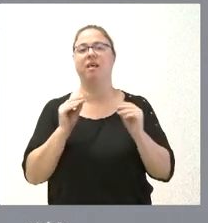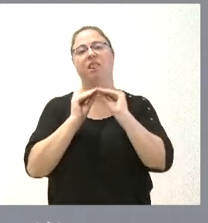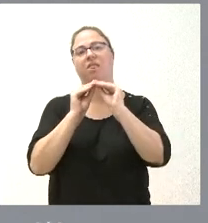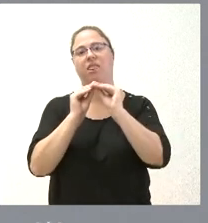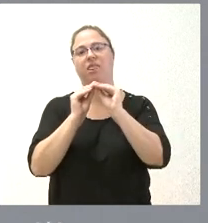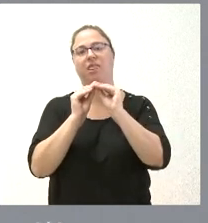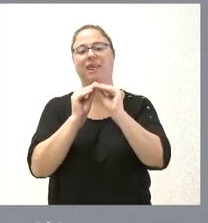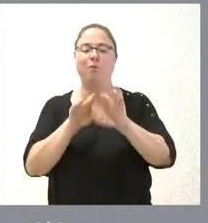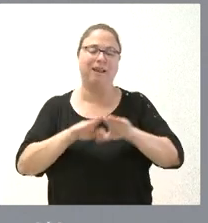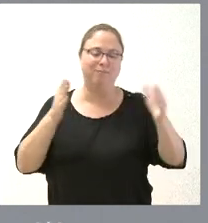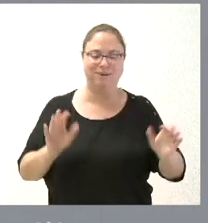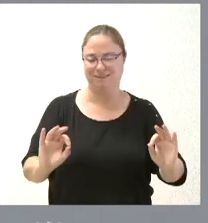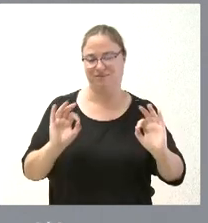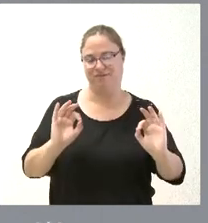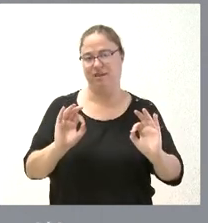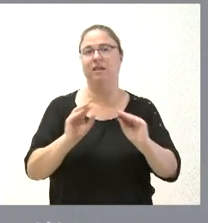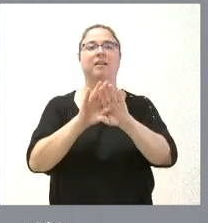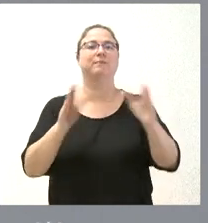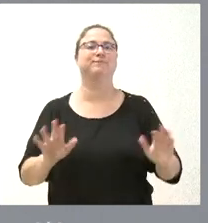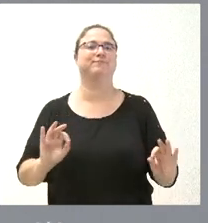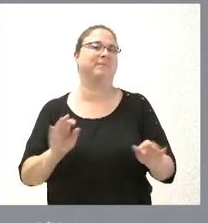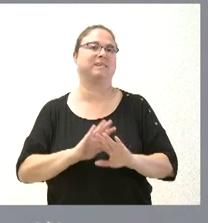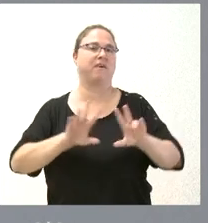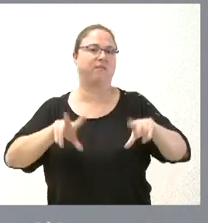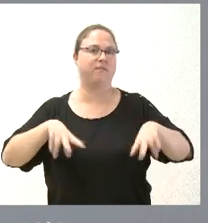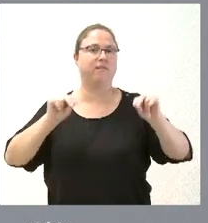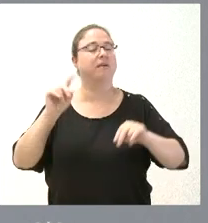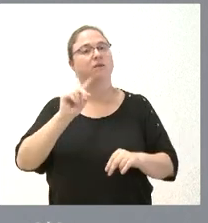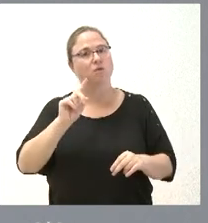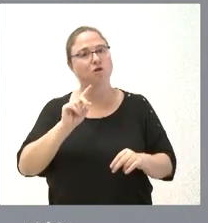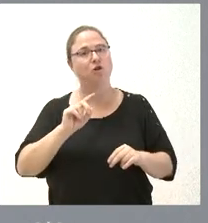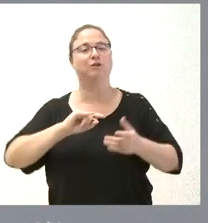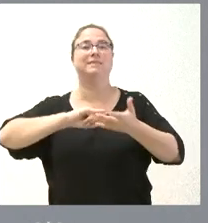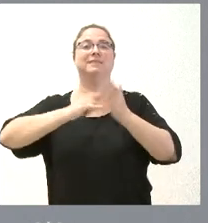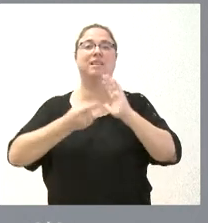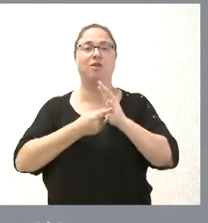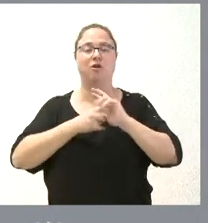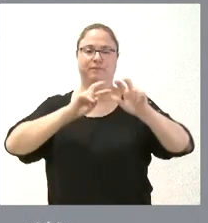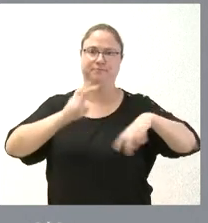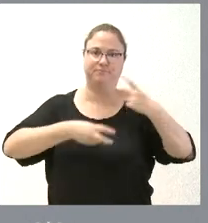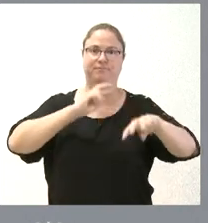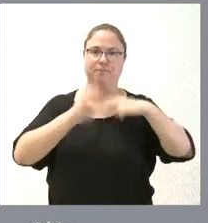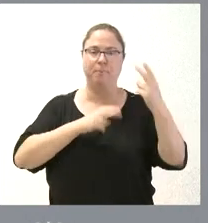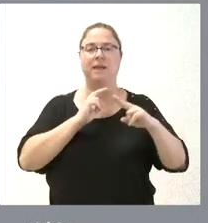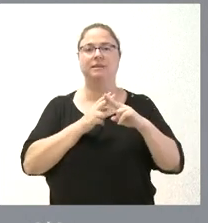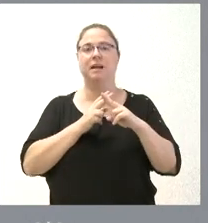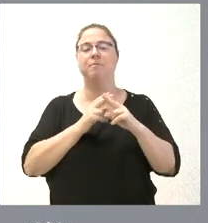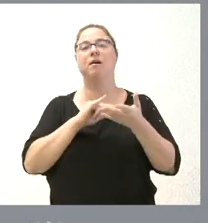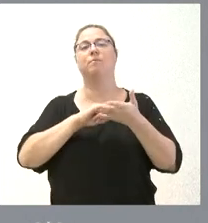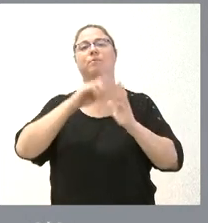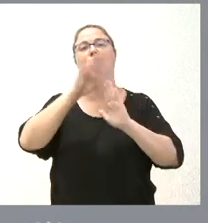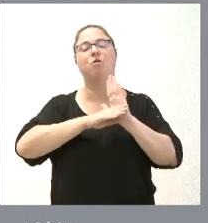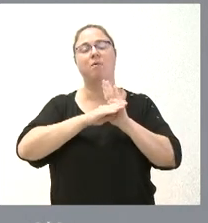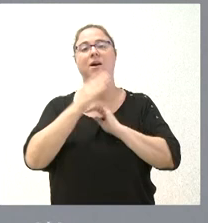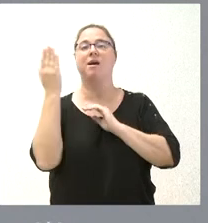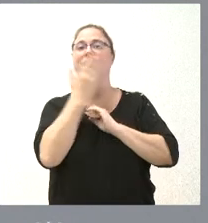pupitres en los centros se ha instalado los pupitres pues ha concluido el programa este es un desarrollo tecnológico a través de un programa de escuelas conectadas que